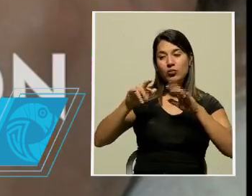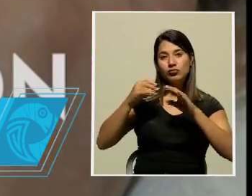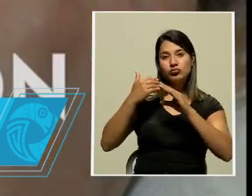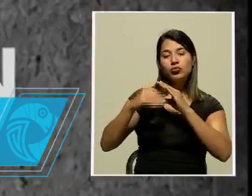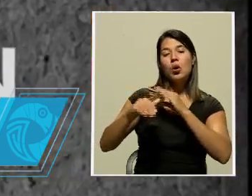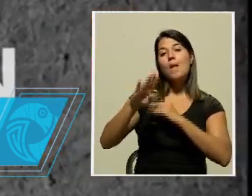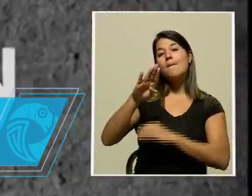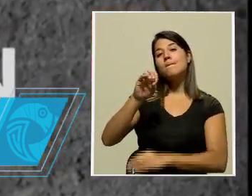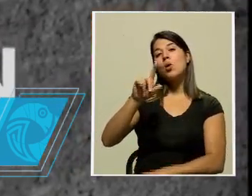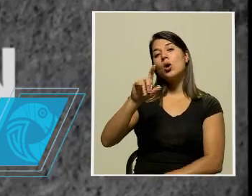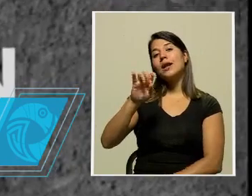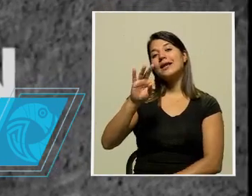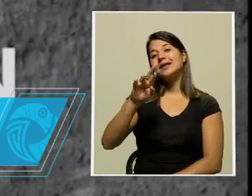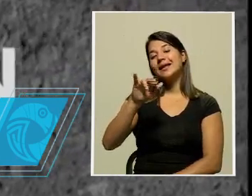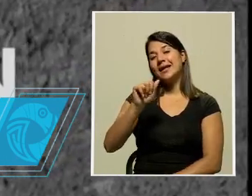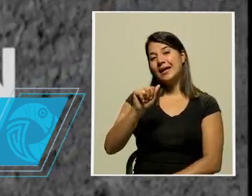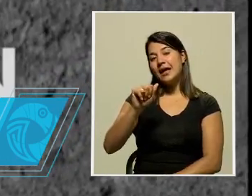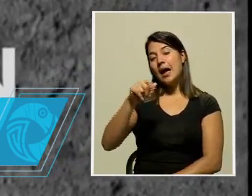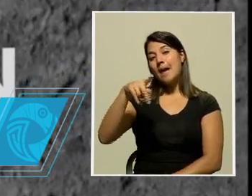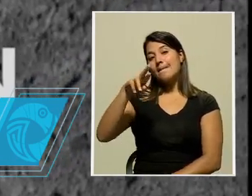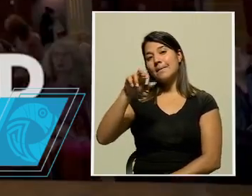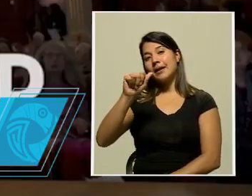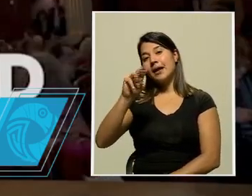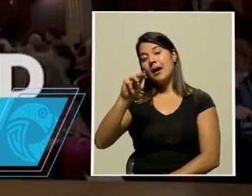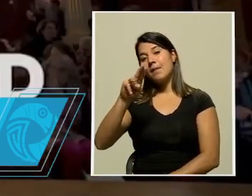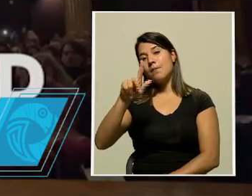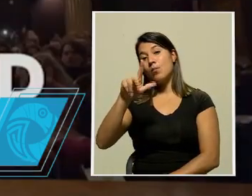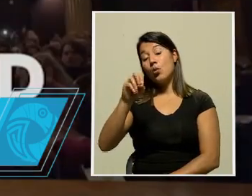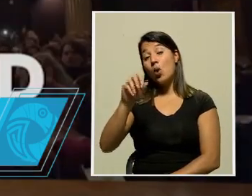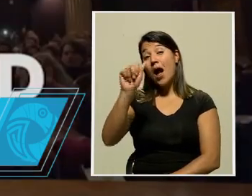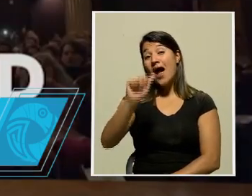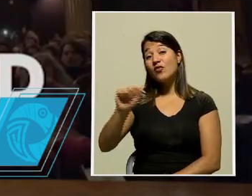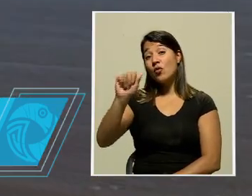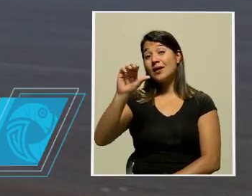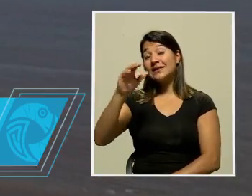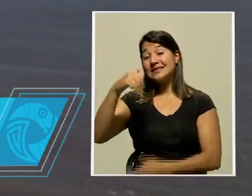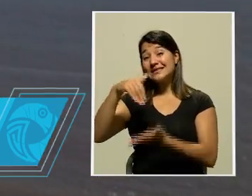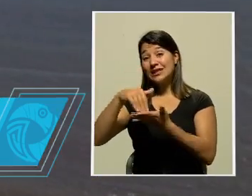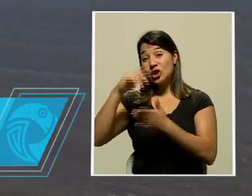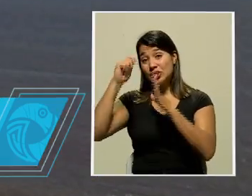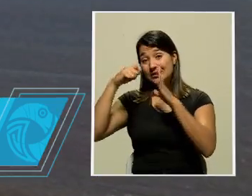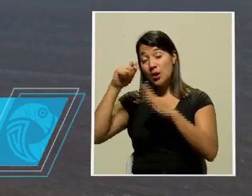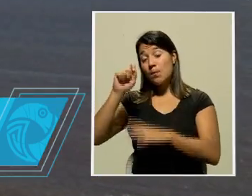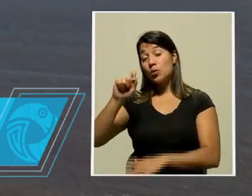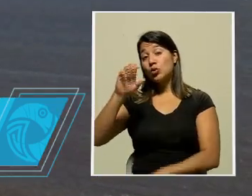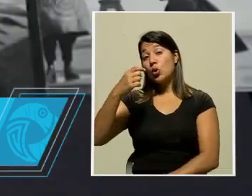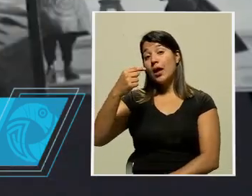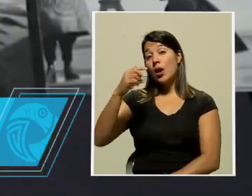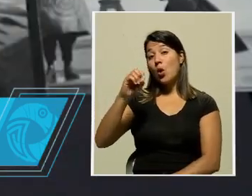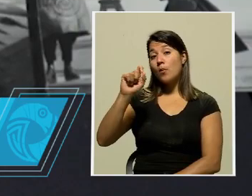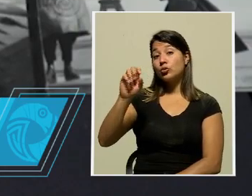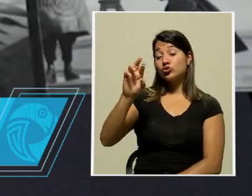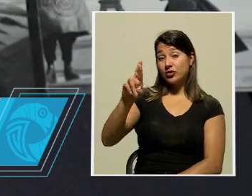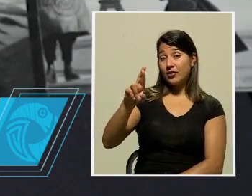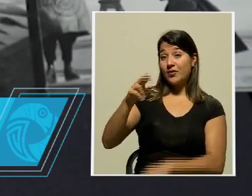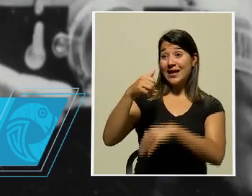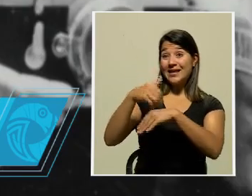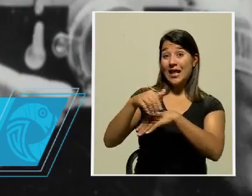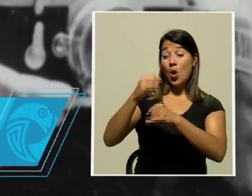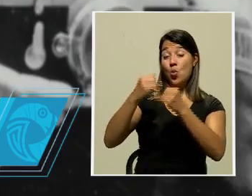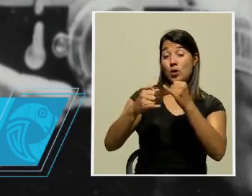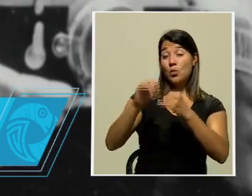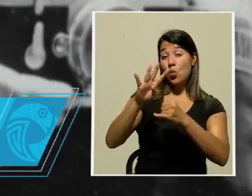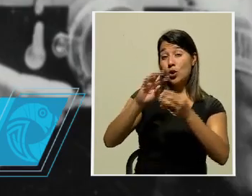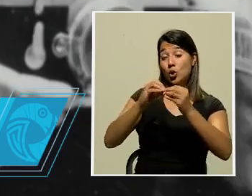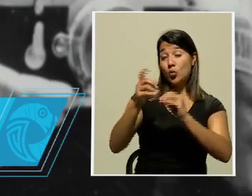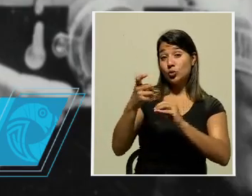boletería preámbulo arroba centro de cine punto go punto cr, enviar los últimos cuatro dígitos de su cédula y su nombre